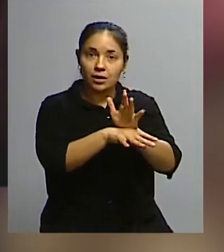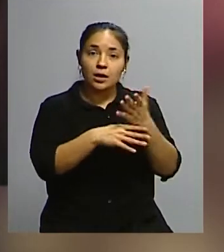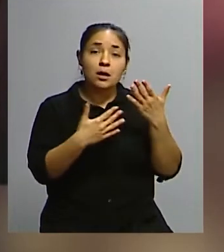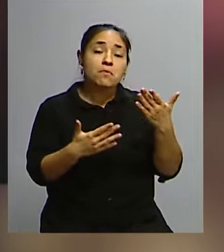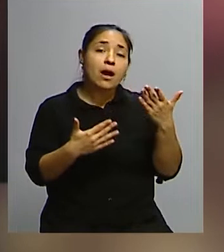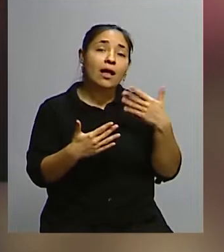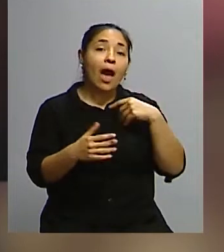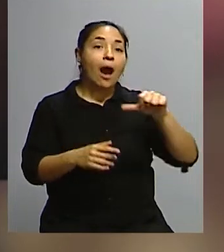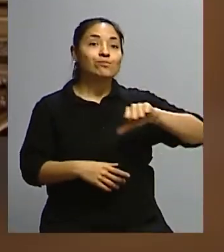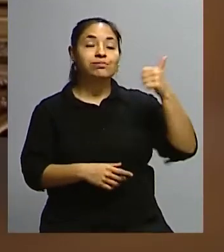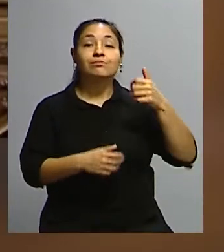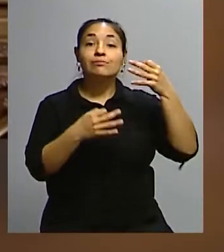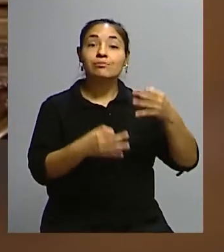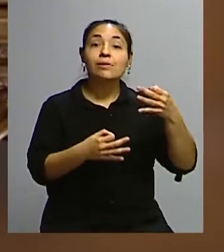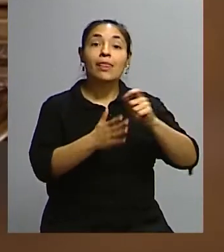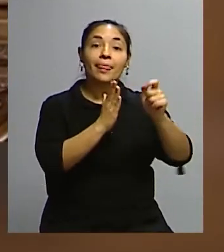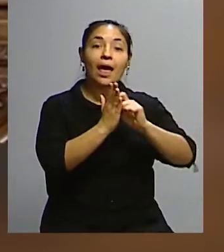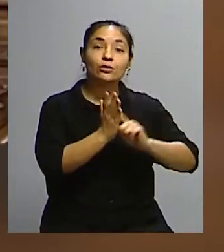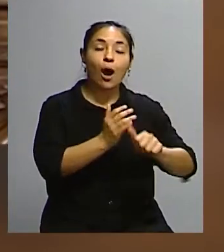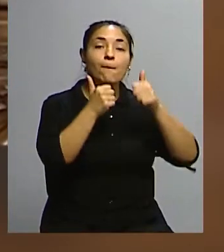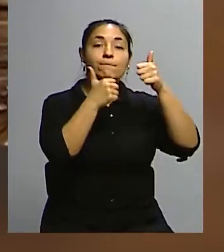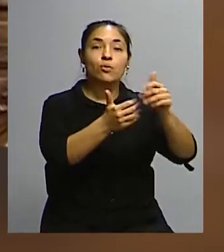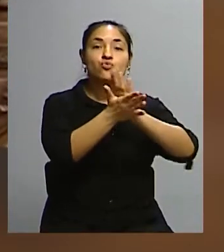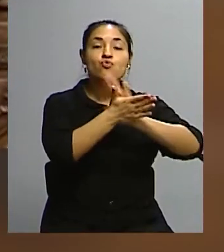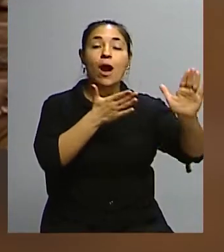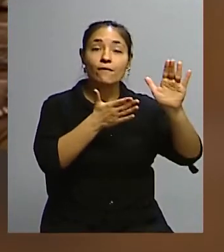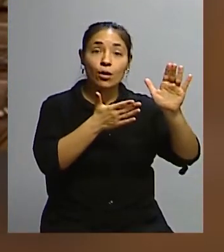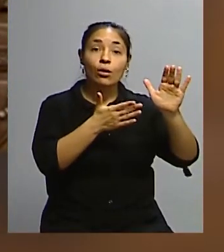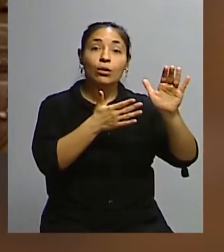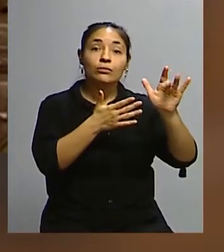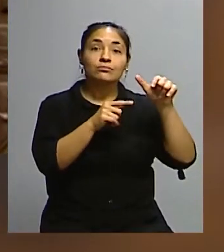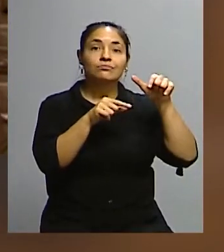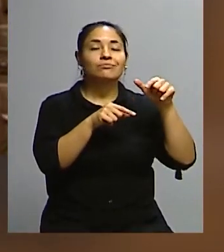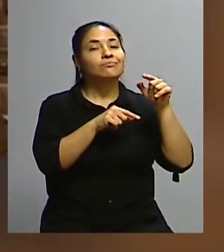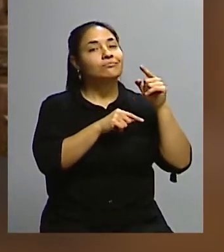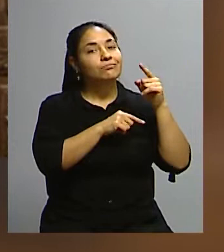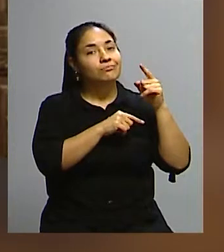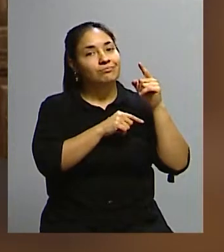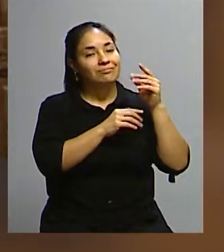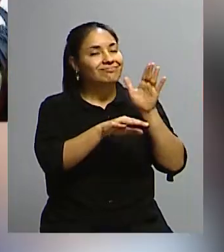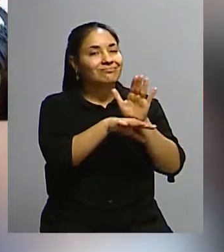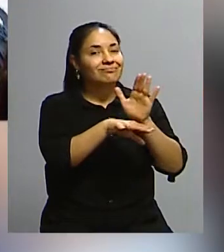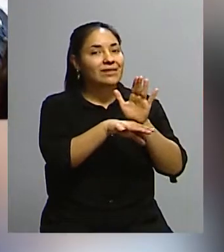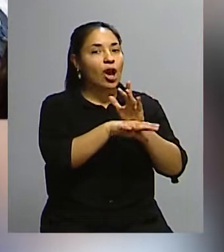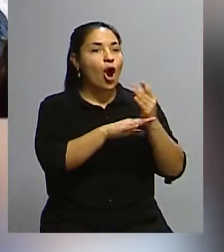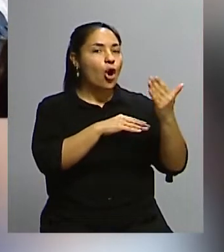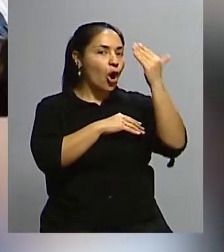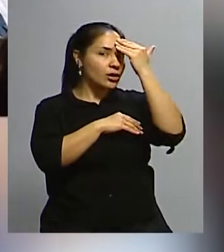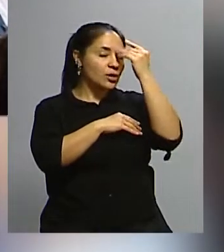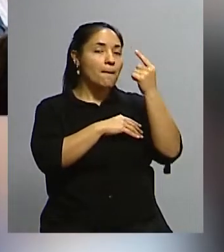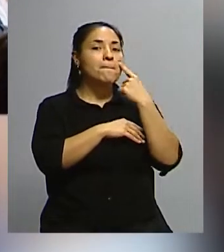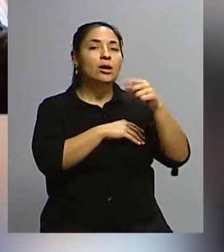de manera exitosa con un texto nuevo, el cual en realidad dejaría atrás la constitución de